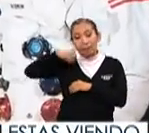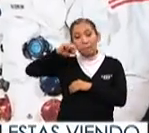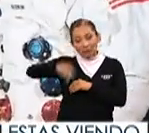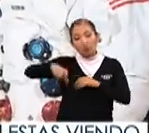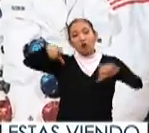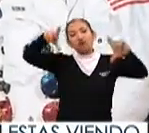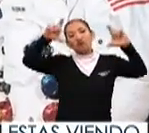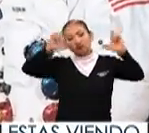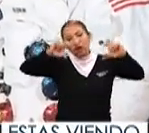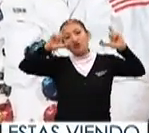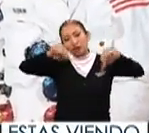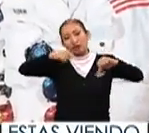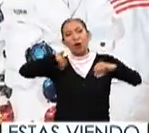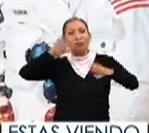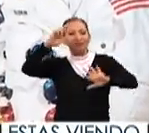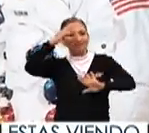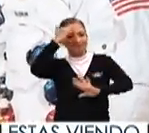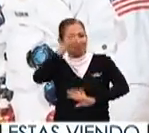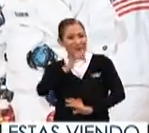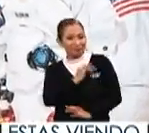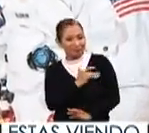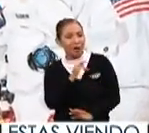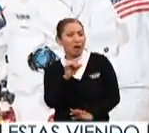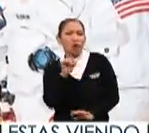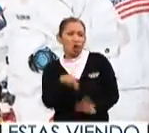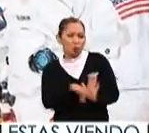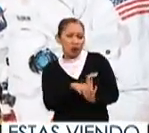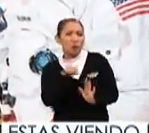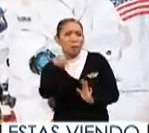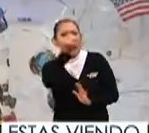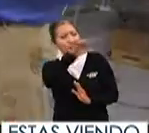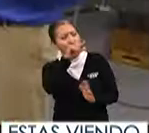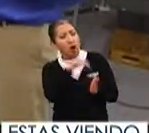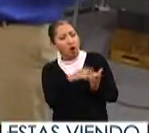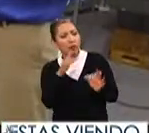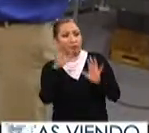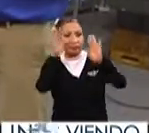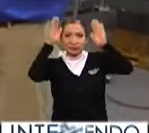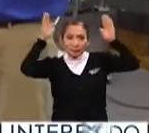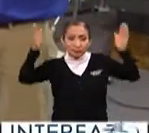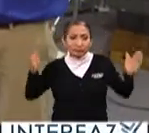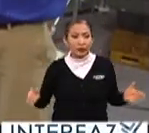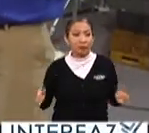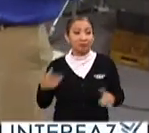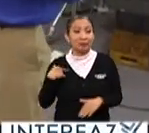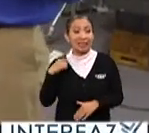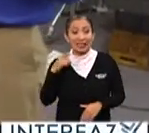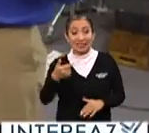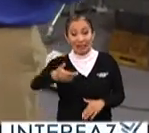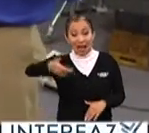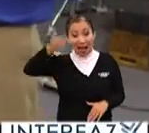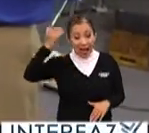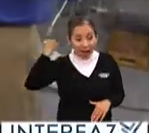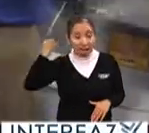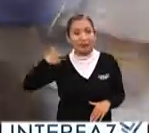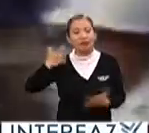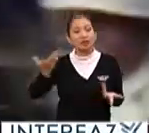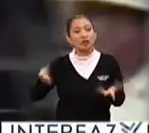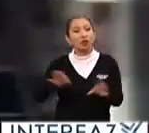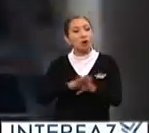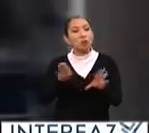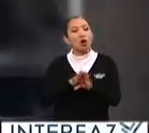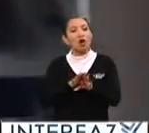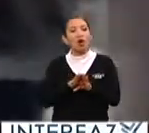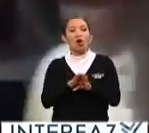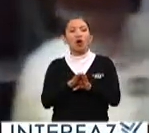precisamente donde se sacaban las fotografías no en este cuarto pero en esta operación pero en esas épocas se sacaban